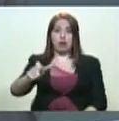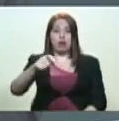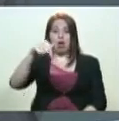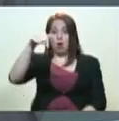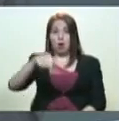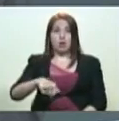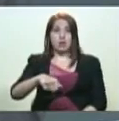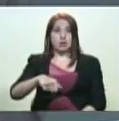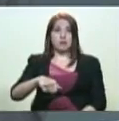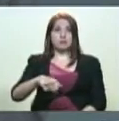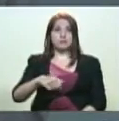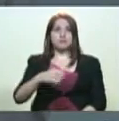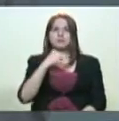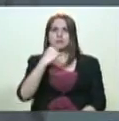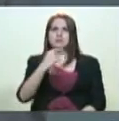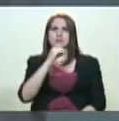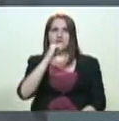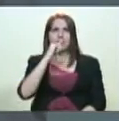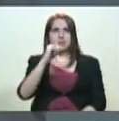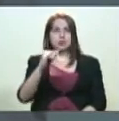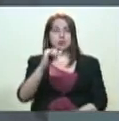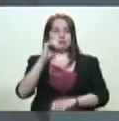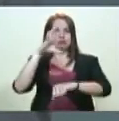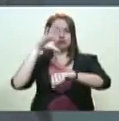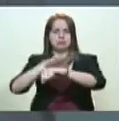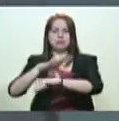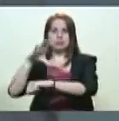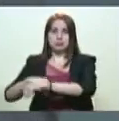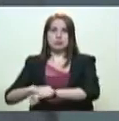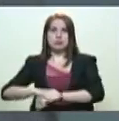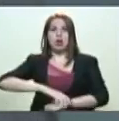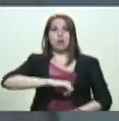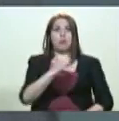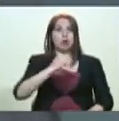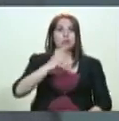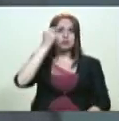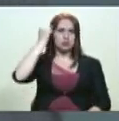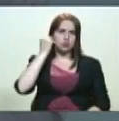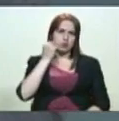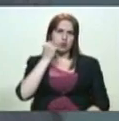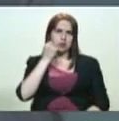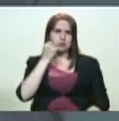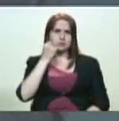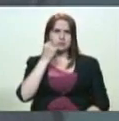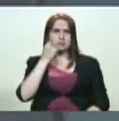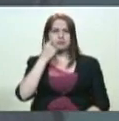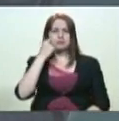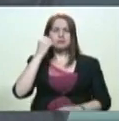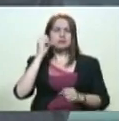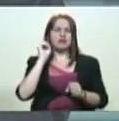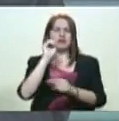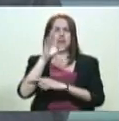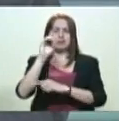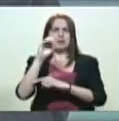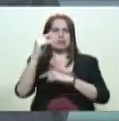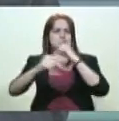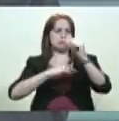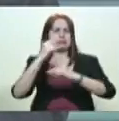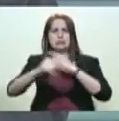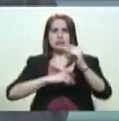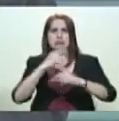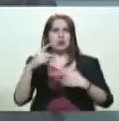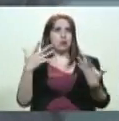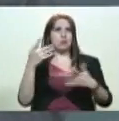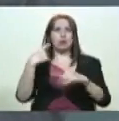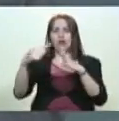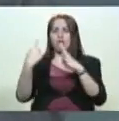de hoy. Hay un detalle que es la captura por parte de los efectivos de Polizucre. Que generan algunas especulaciones en las demás redes sociales, pero esto es una policía que está